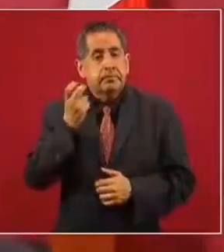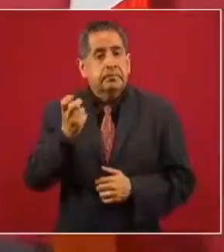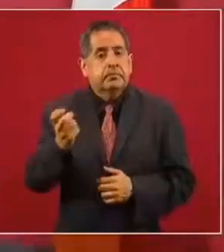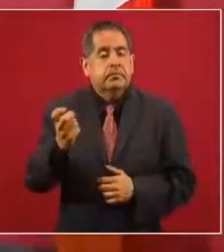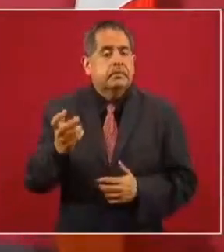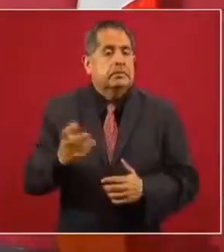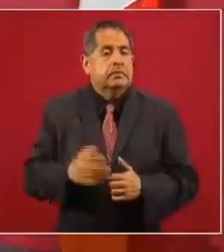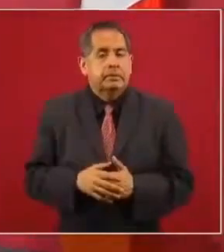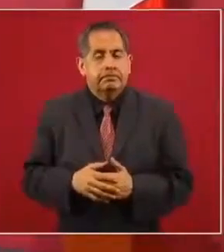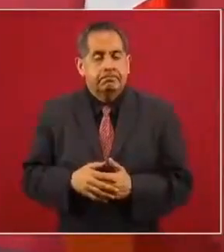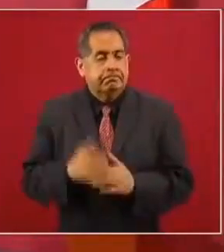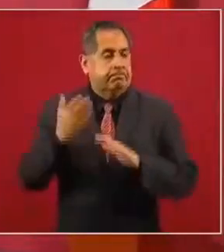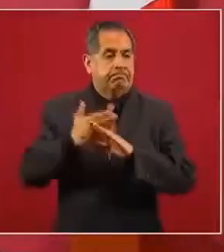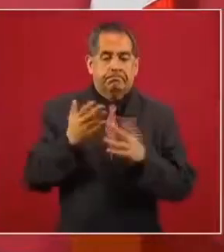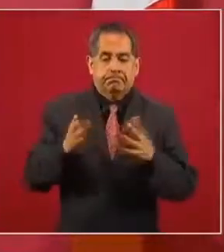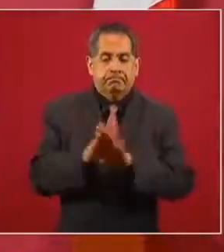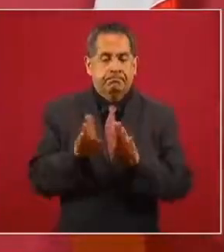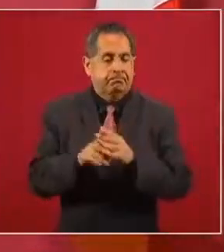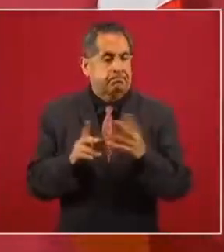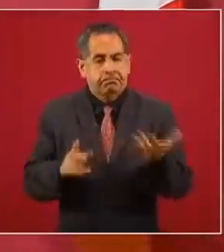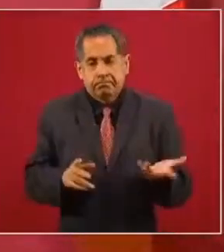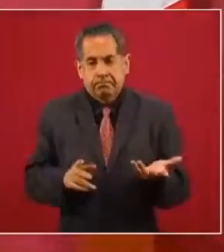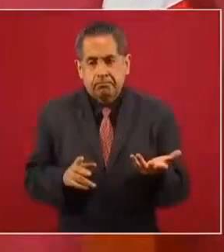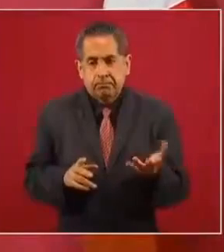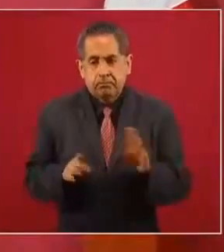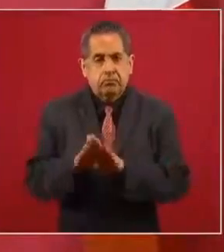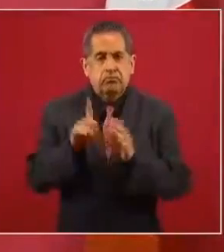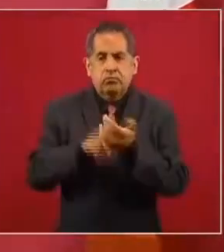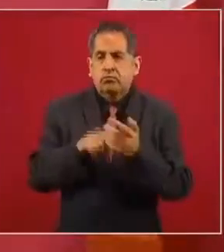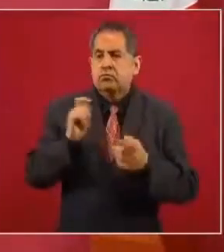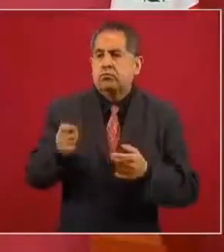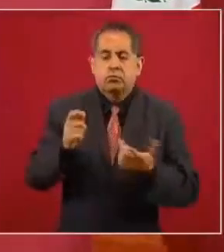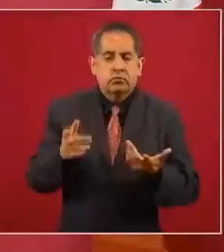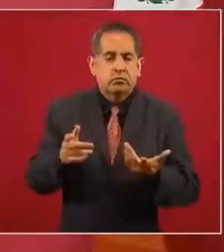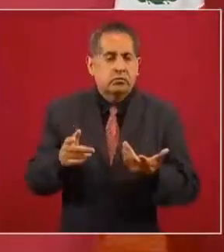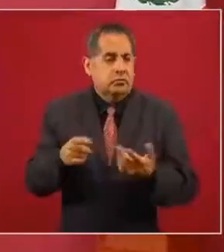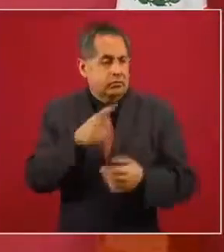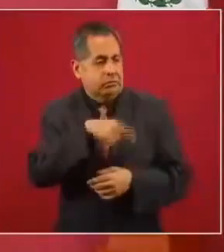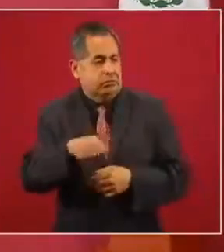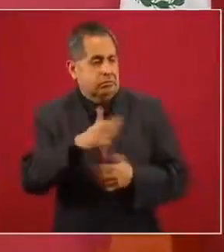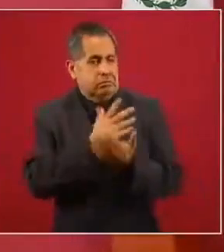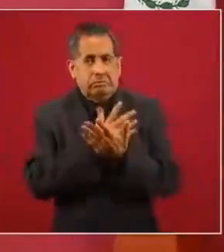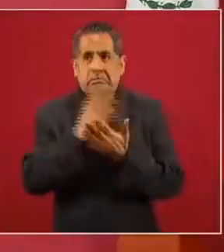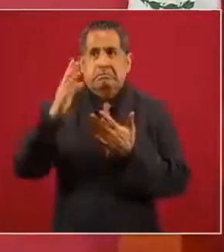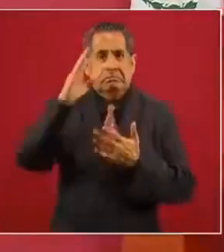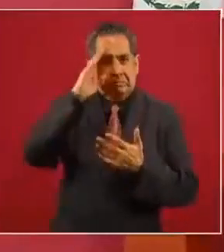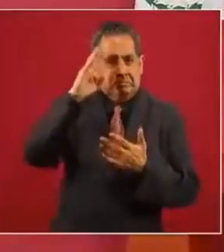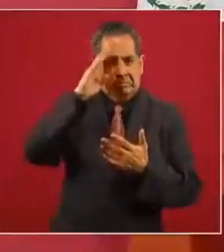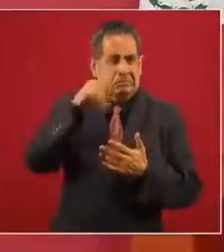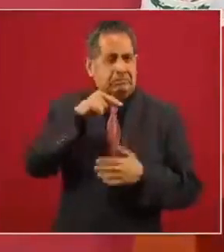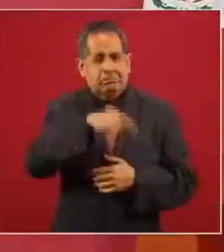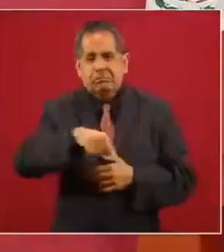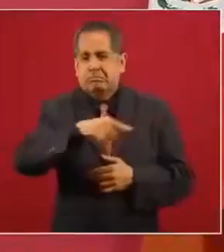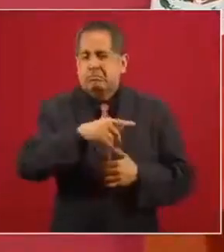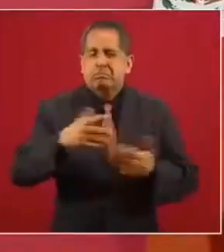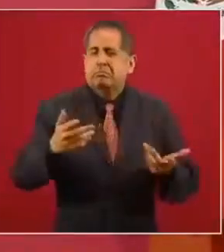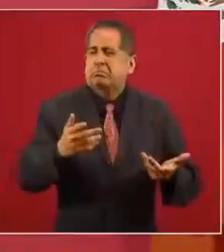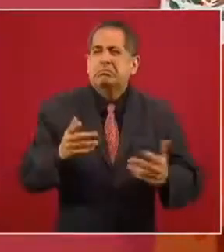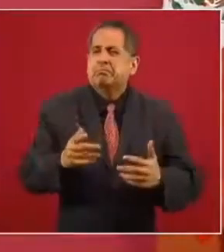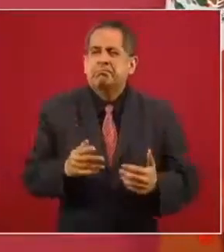afecta a quien se excede, a quien actúa con